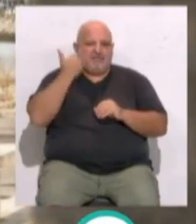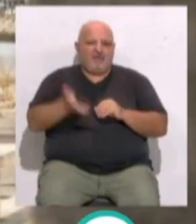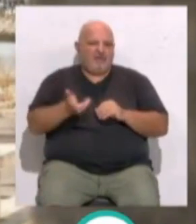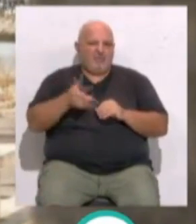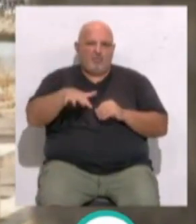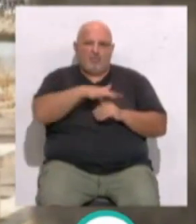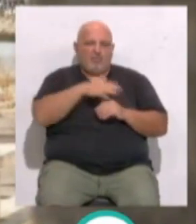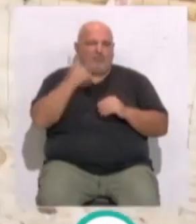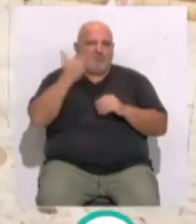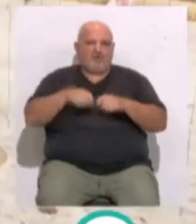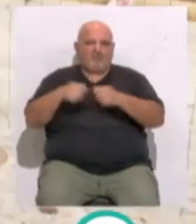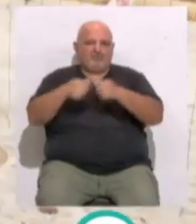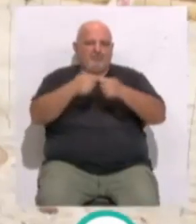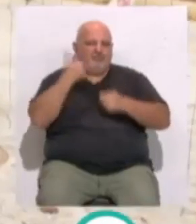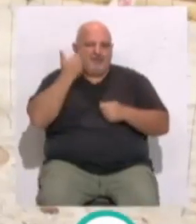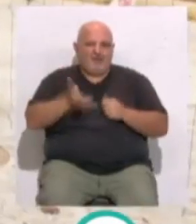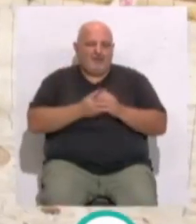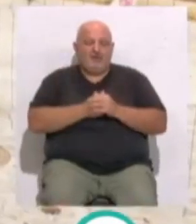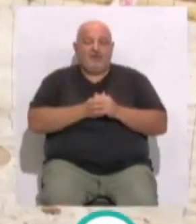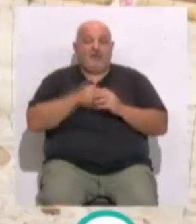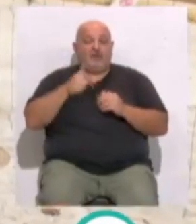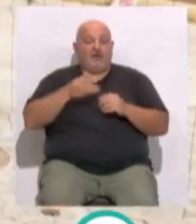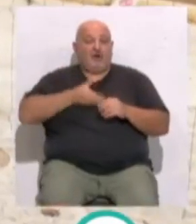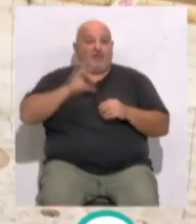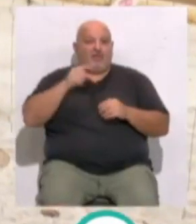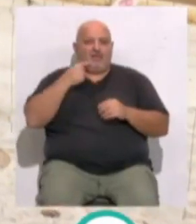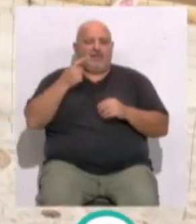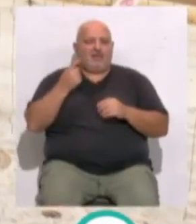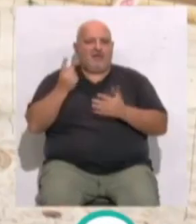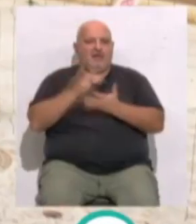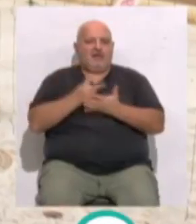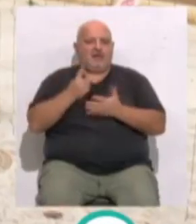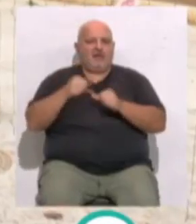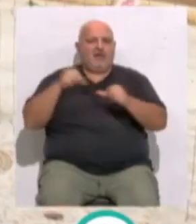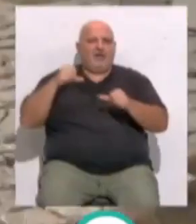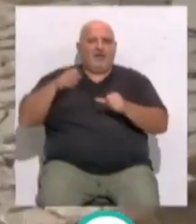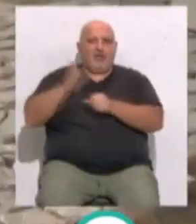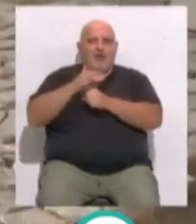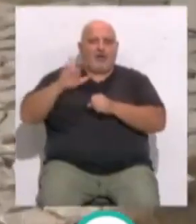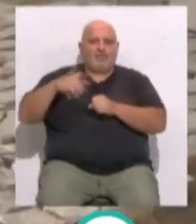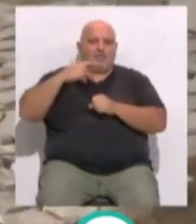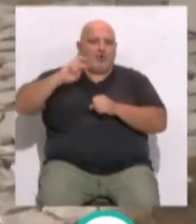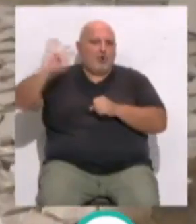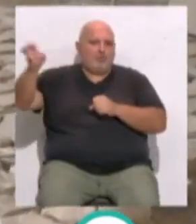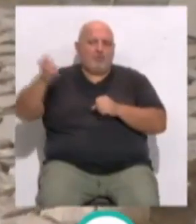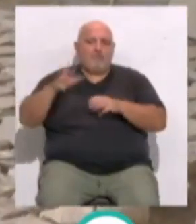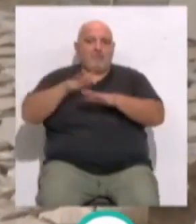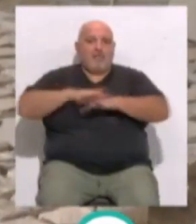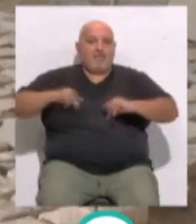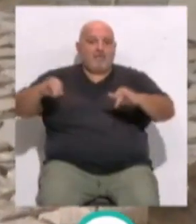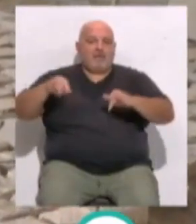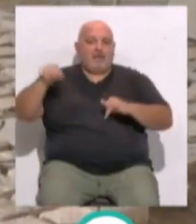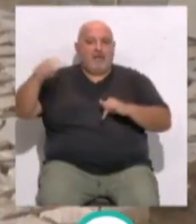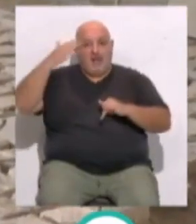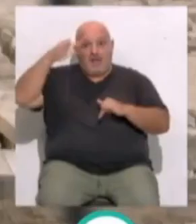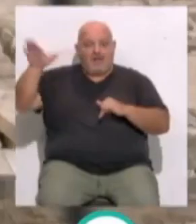el paseo marítimo de la bahía. En esta línea, la concejala ha recordado que en otras zonas de la ciudad, como es el caso de la Plaza de España, en la